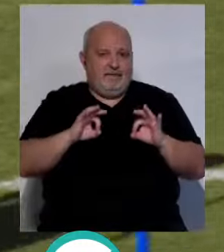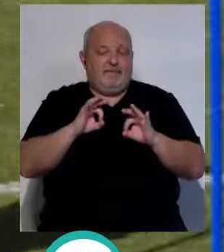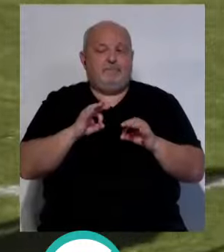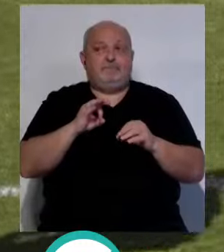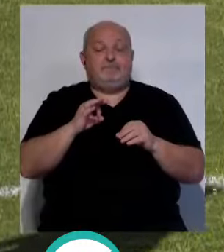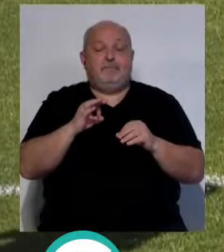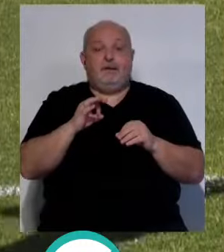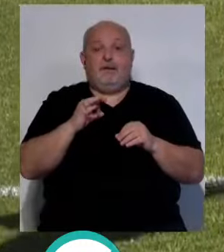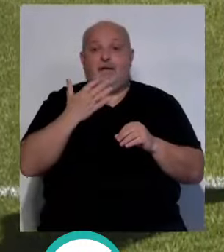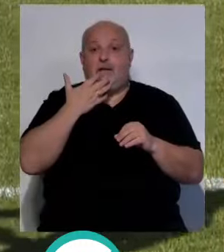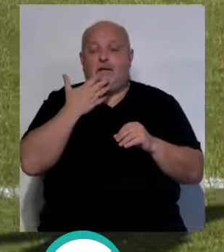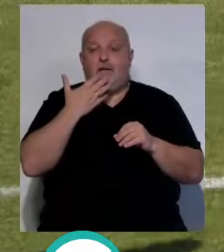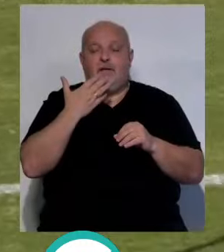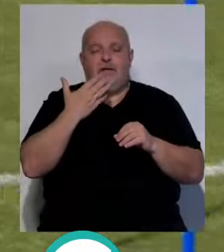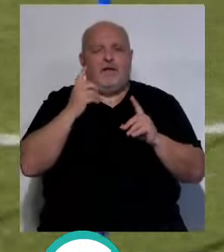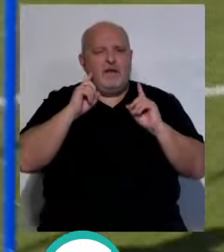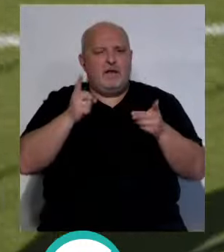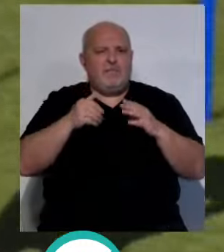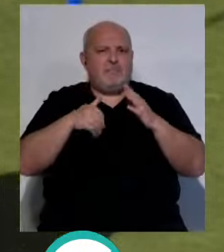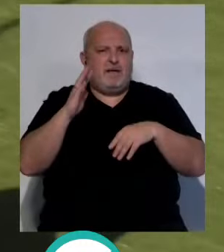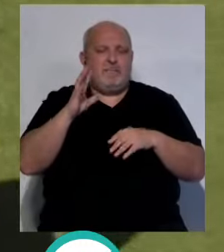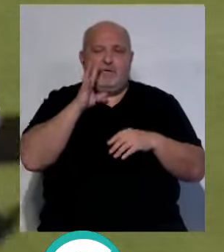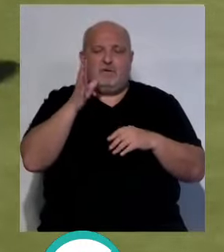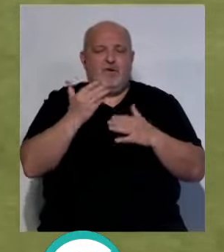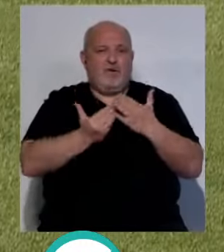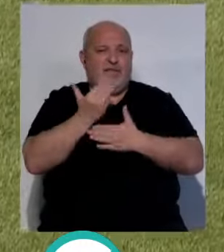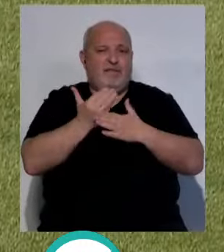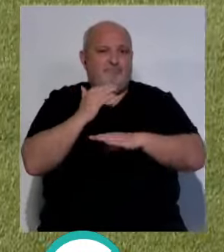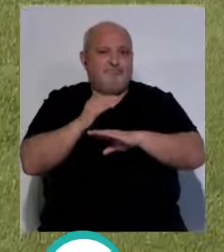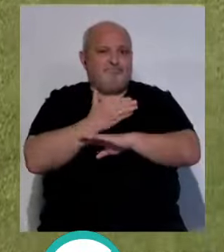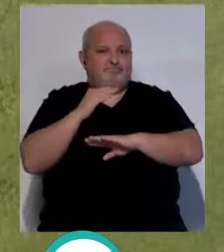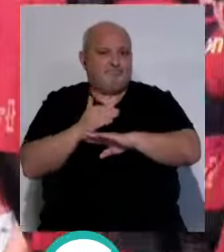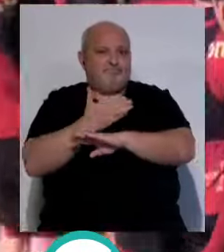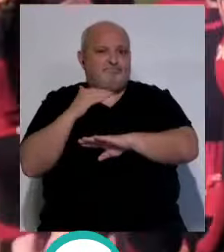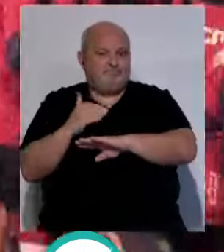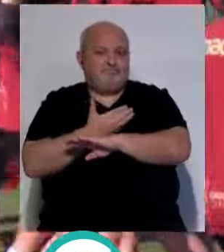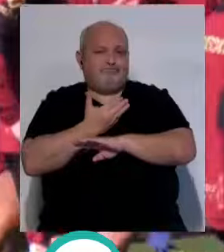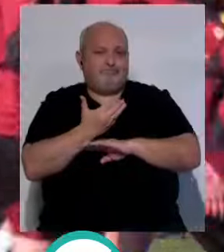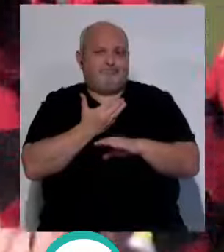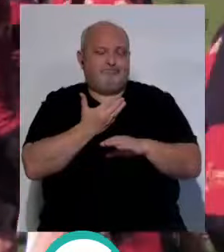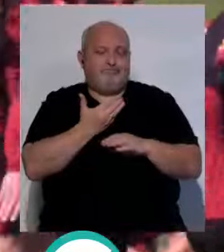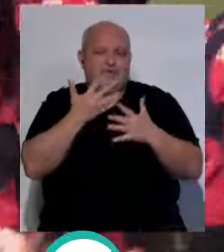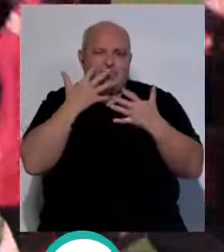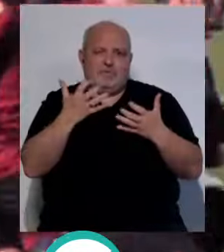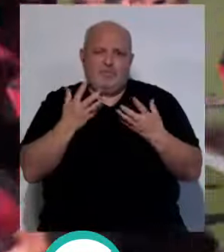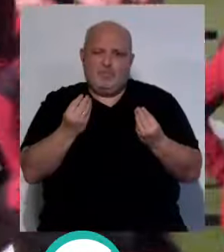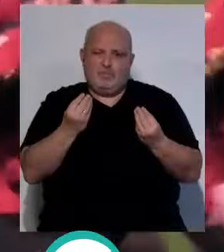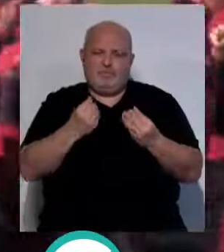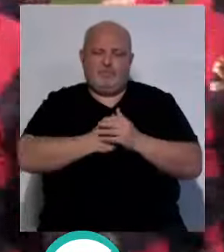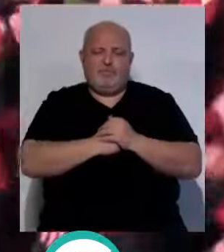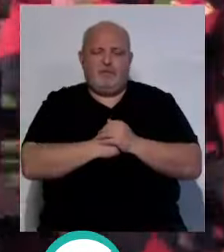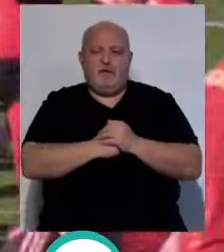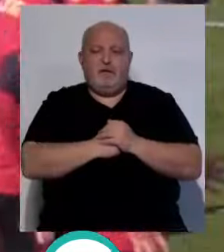Pero quiere decir que hay que avergonar porque pasan las jornadas y eso cada día se está notando más, Y para mí,